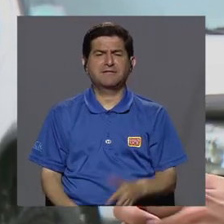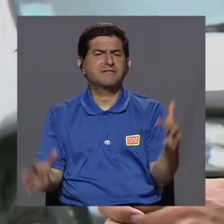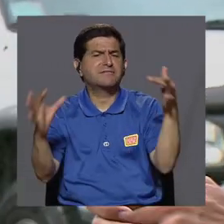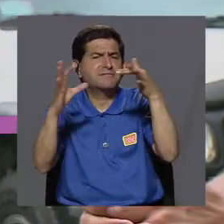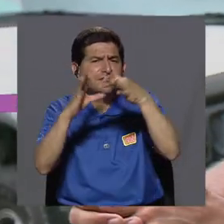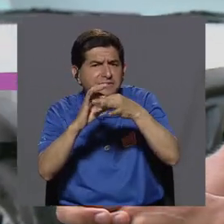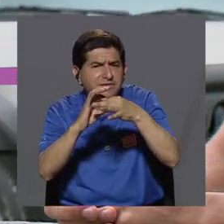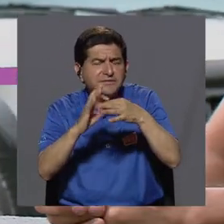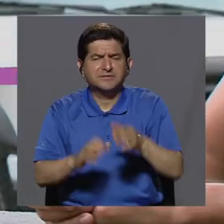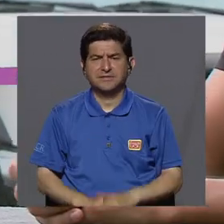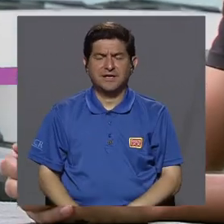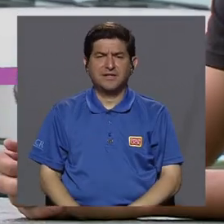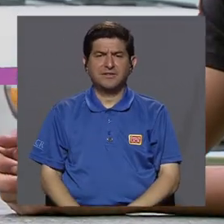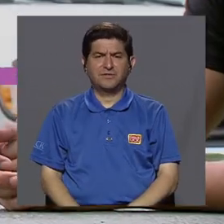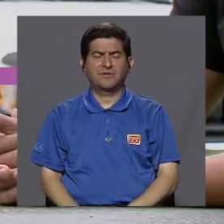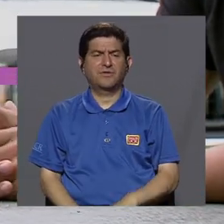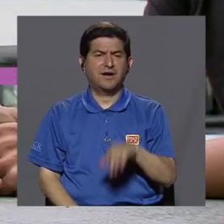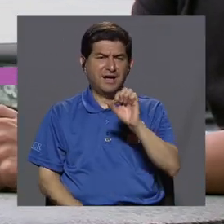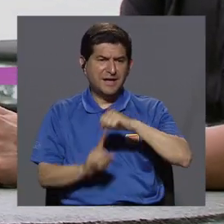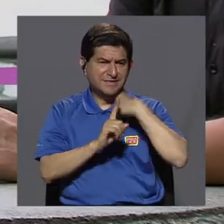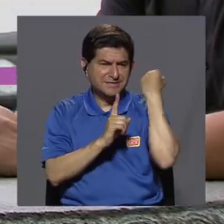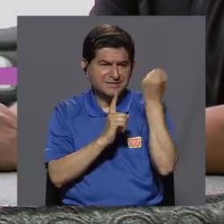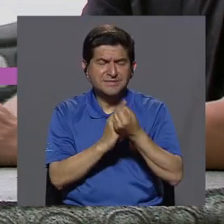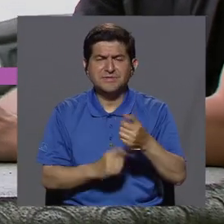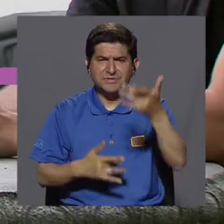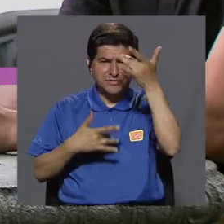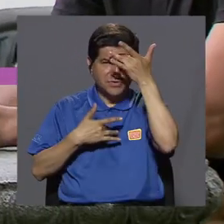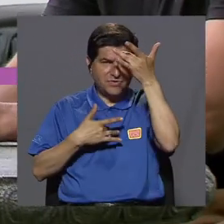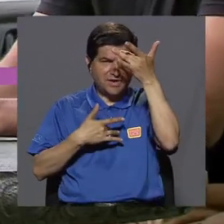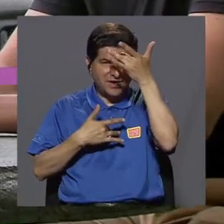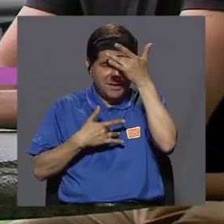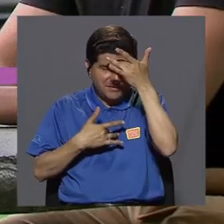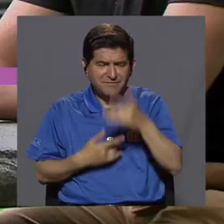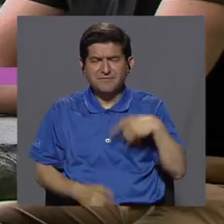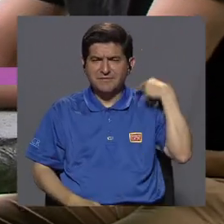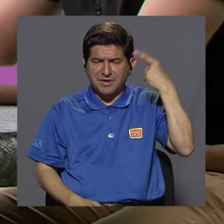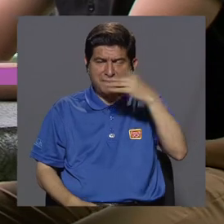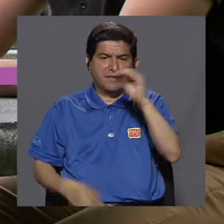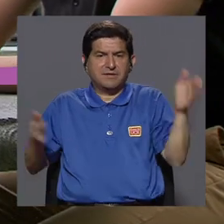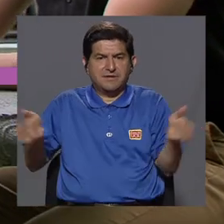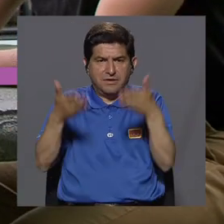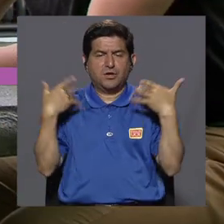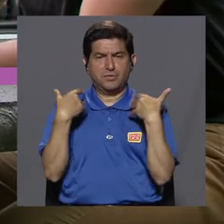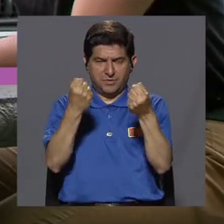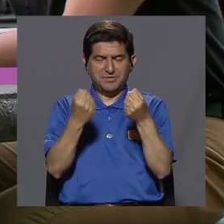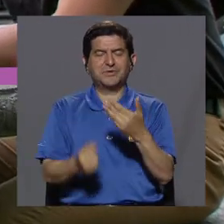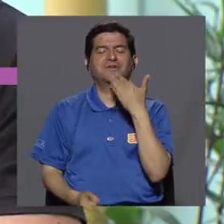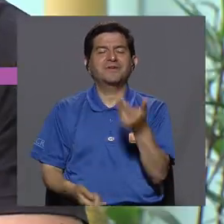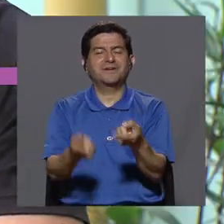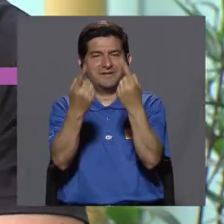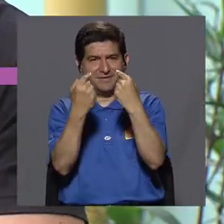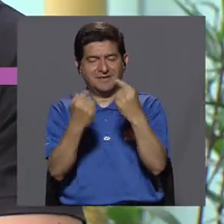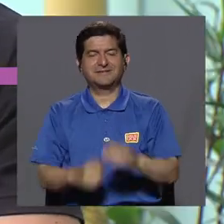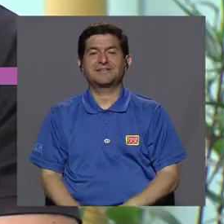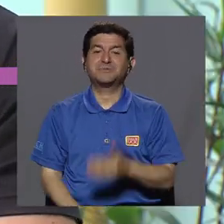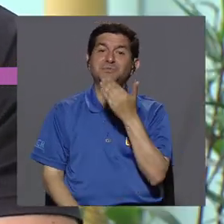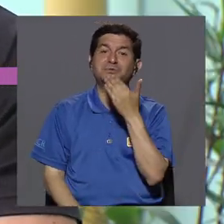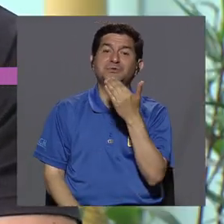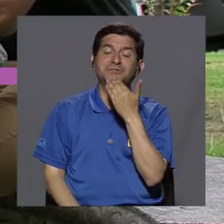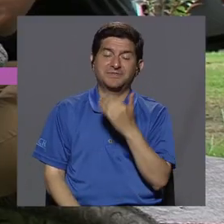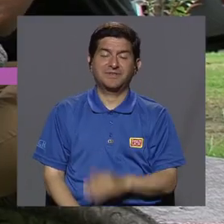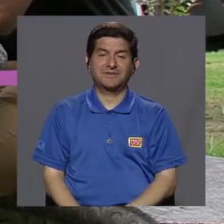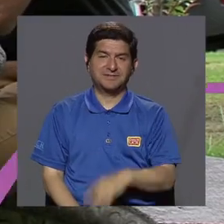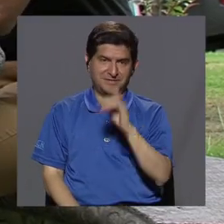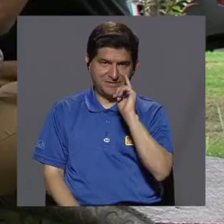acerca de la relación un poco entre las enfermedades demenciales y la promoción de la salud. Gracias por estar con nosotros. Sí, no, más bien muchísimas